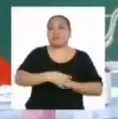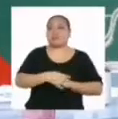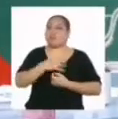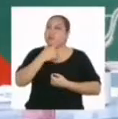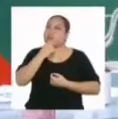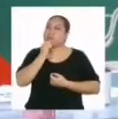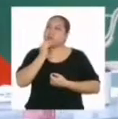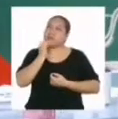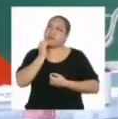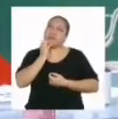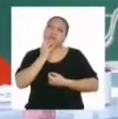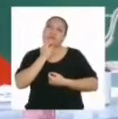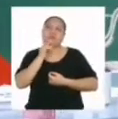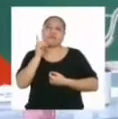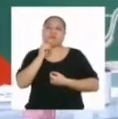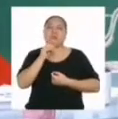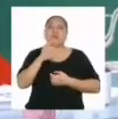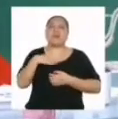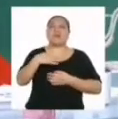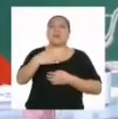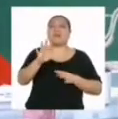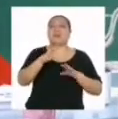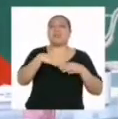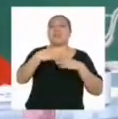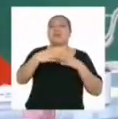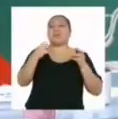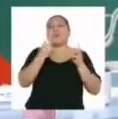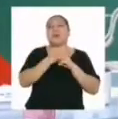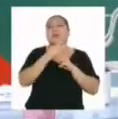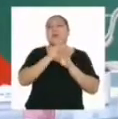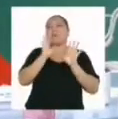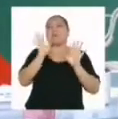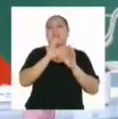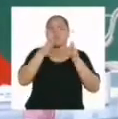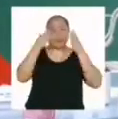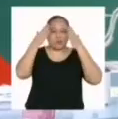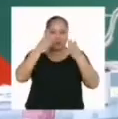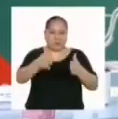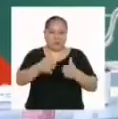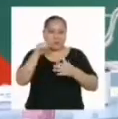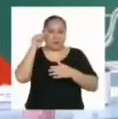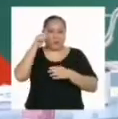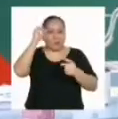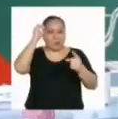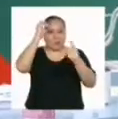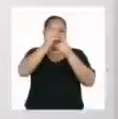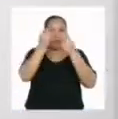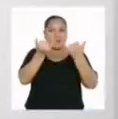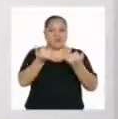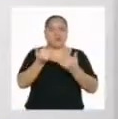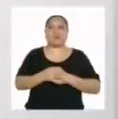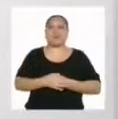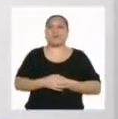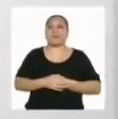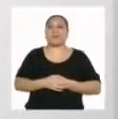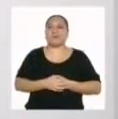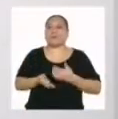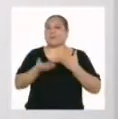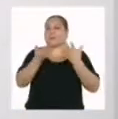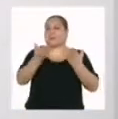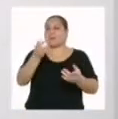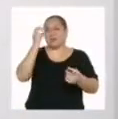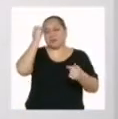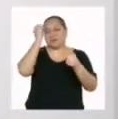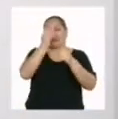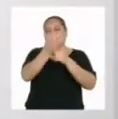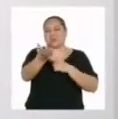¿Calcular? Me parece bien, pero mejor dejemos el cálculo para matemática. Concentrémonos en nuestro objetivo de hoy. Te lo dejaré